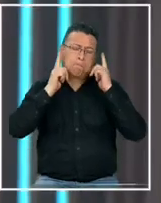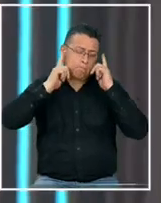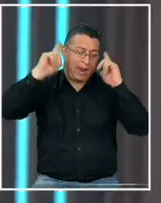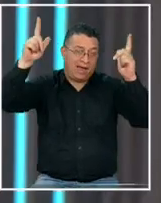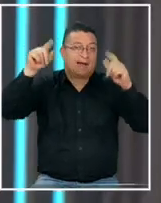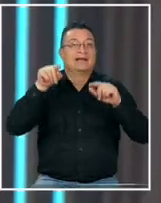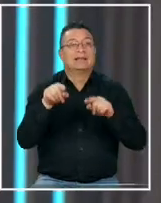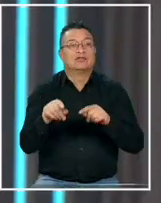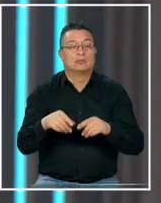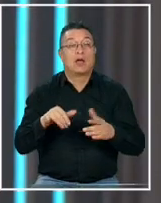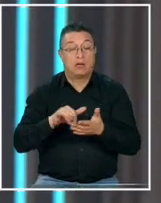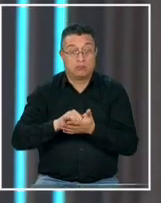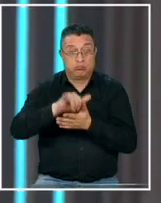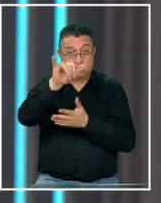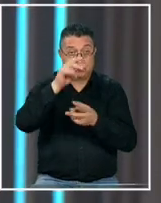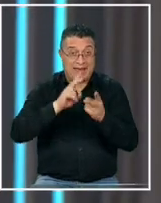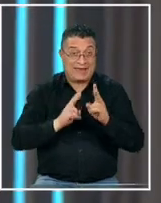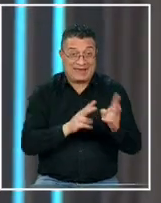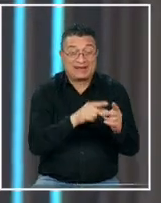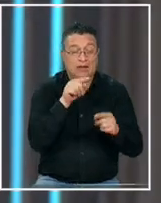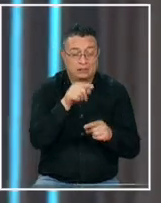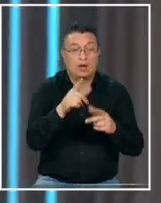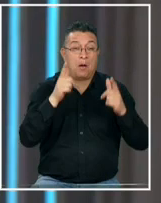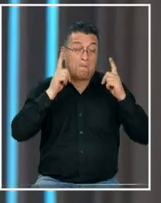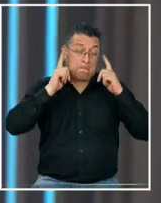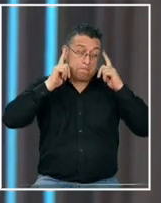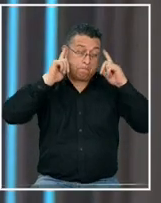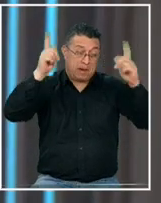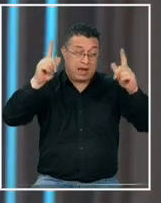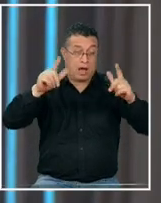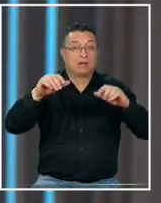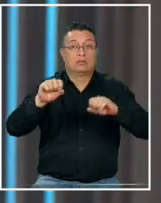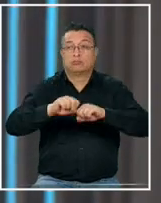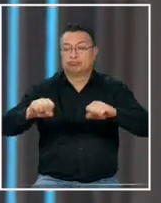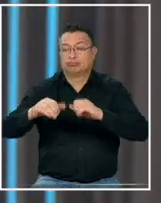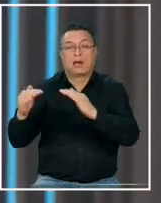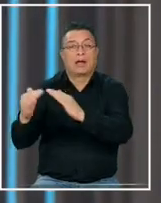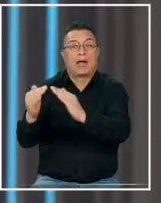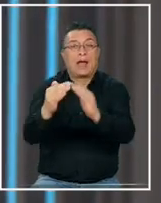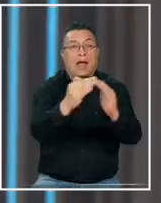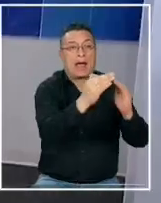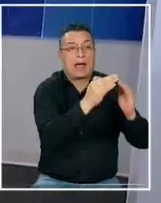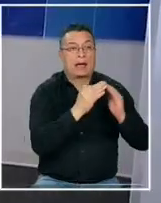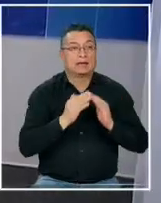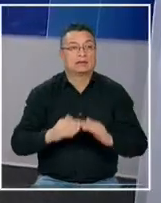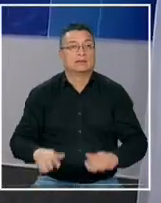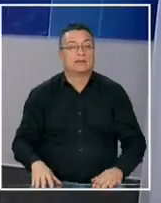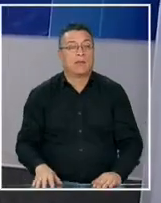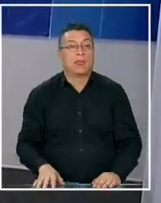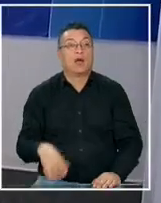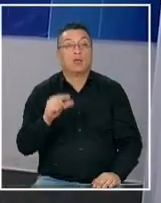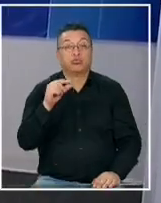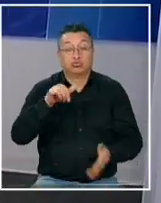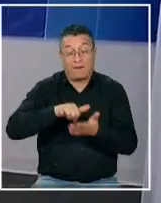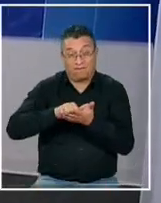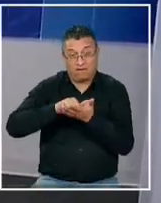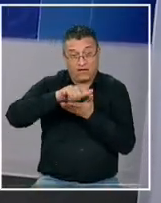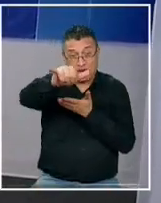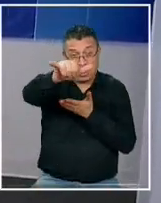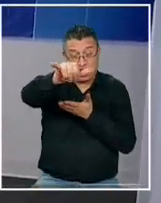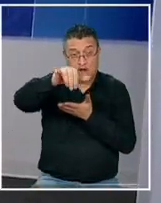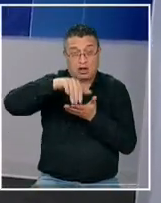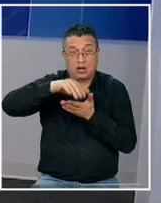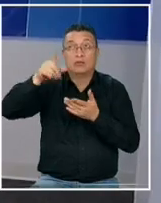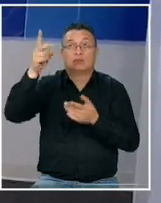aviones de combate causaron un estallido sónico que sacudió vecindarios enteros un pequeño avión voló en el